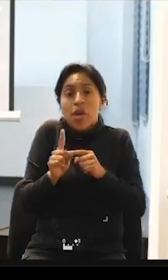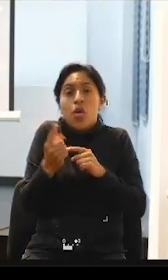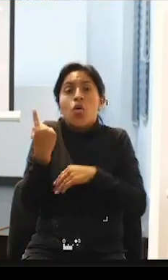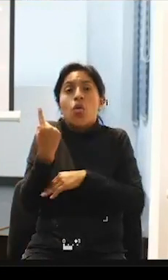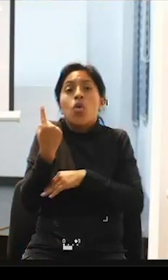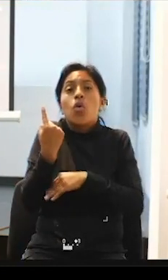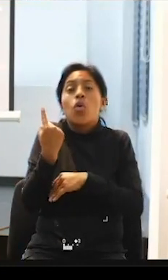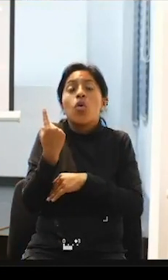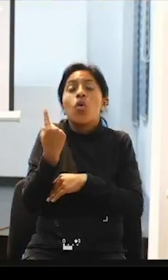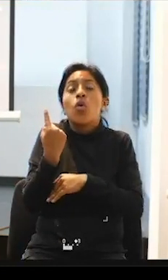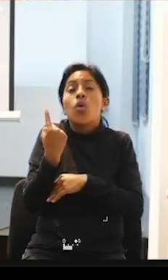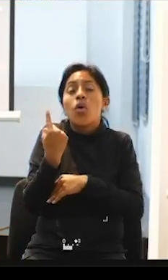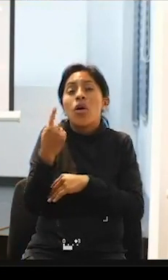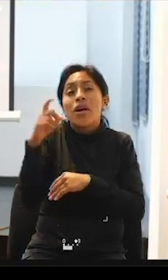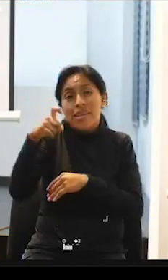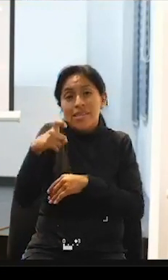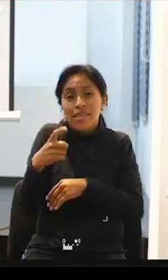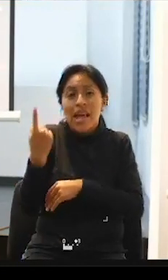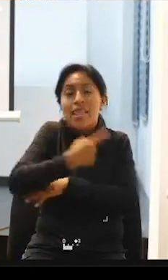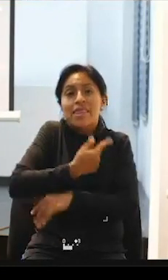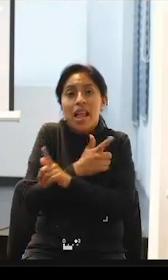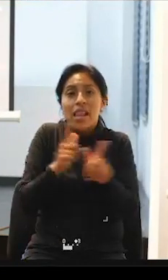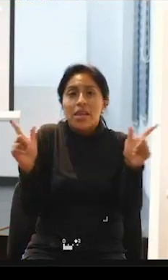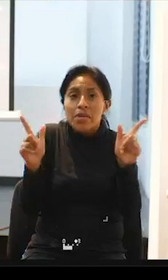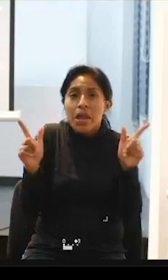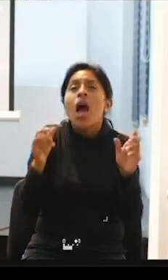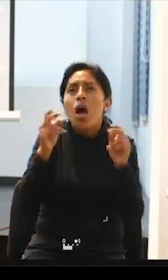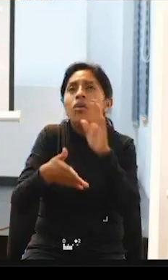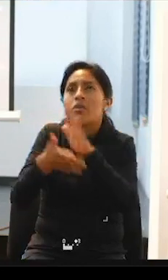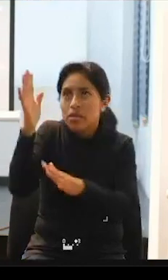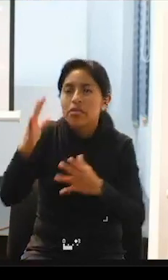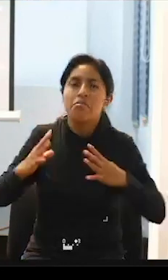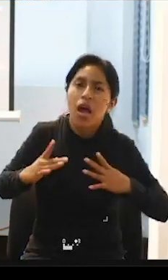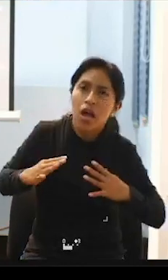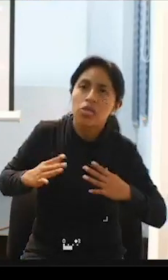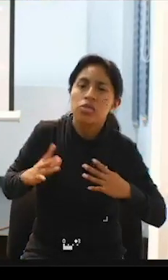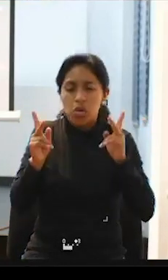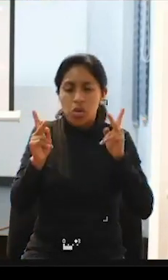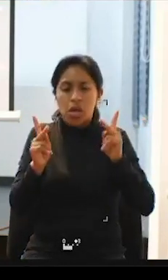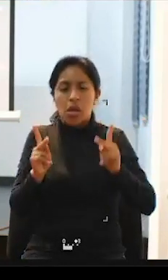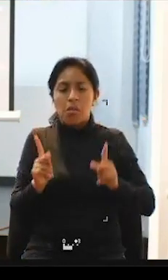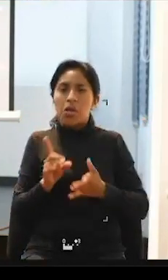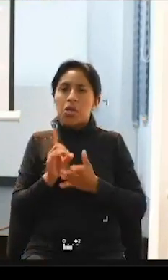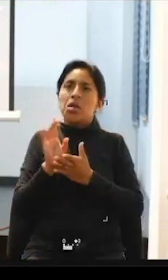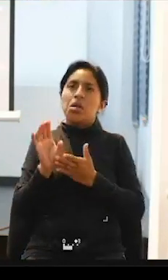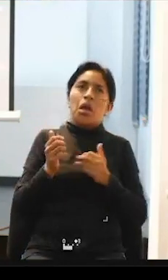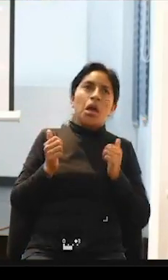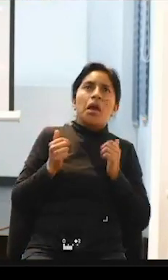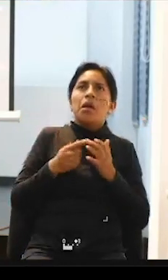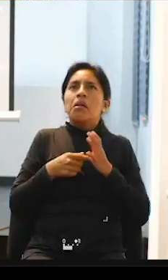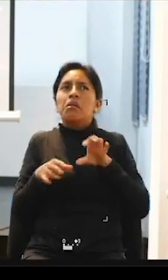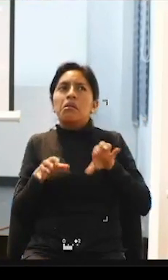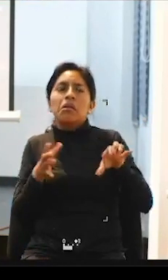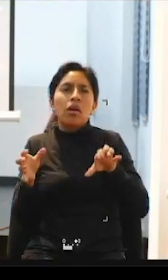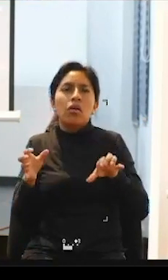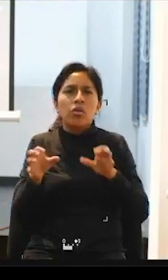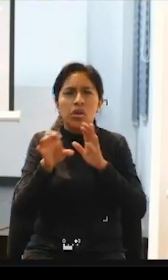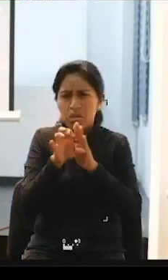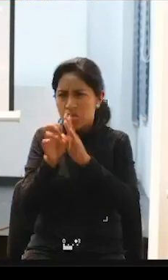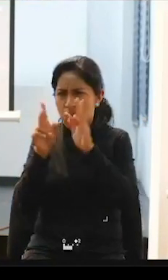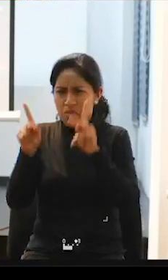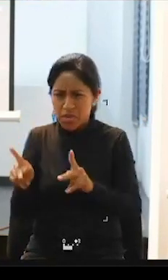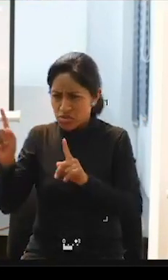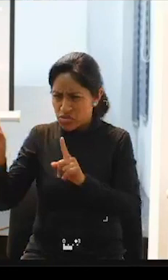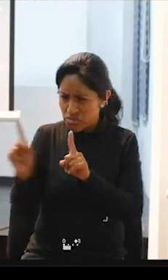esos tres meses la persona se queda sin asistente o la persona dice yo no asisto los fines de semana ni feriados la persona